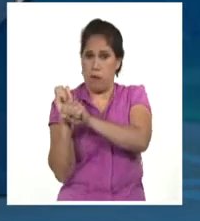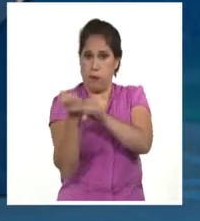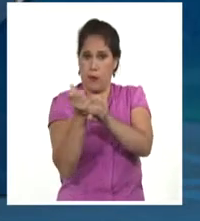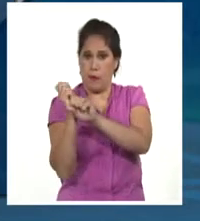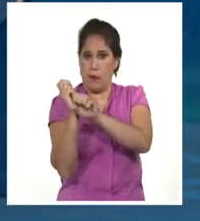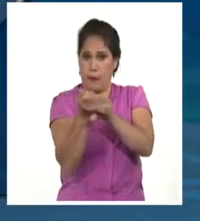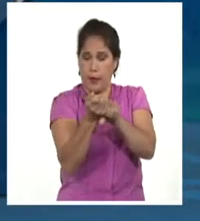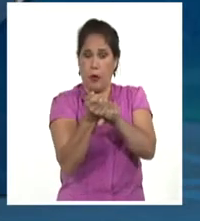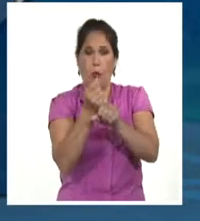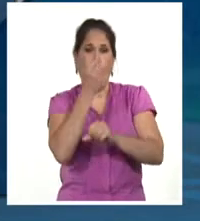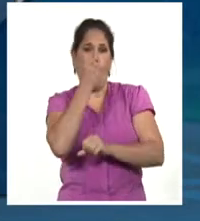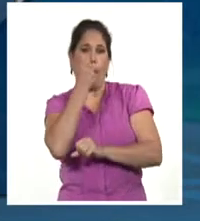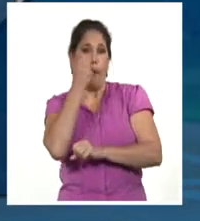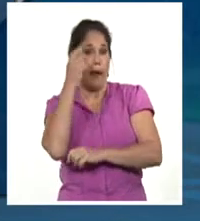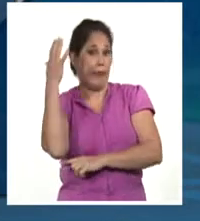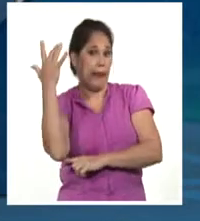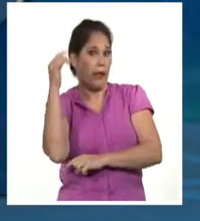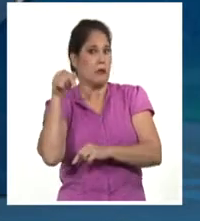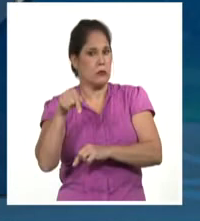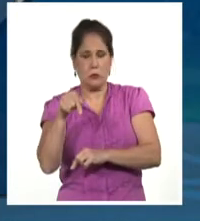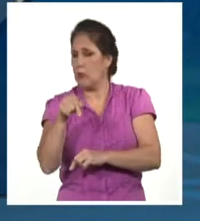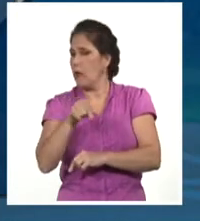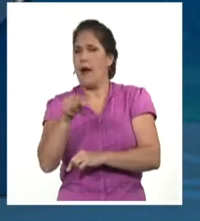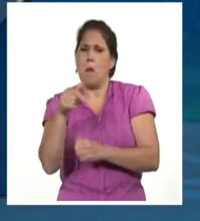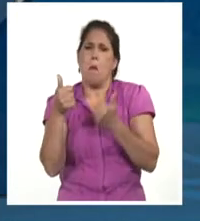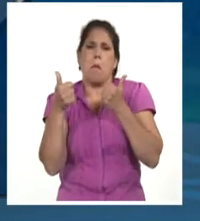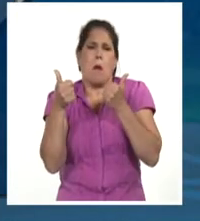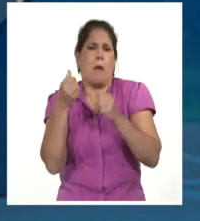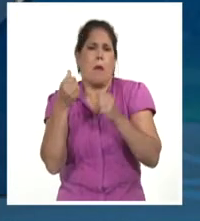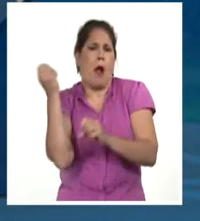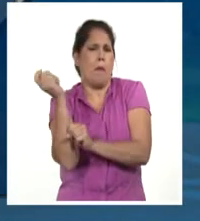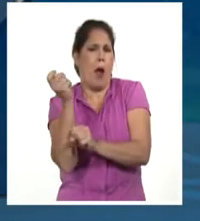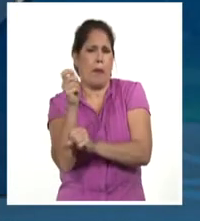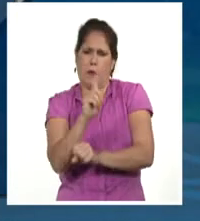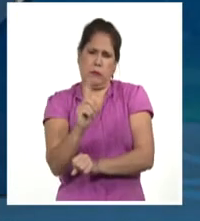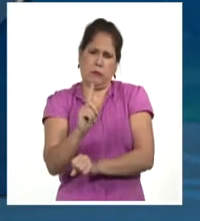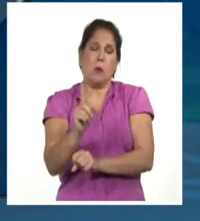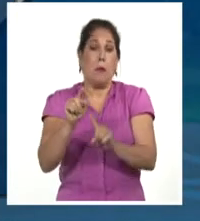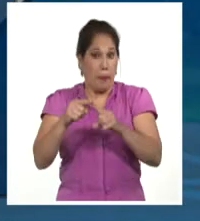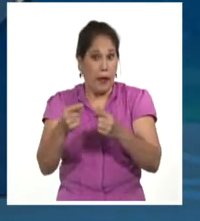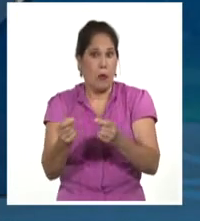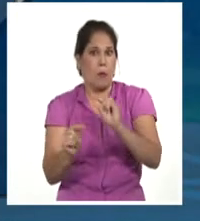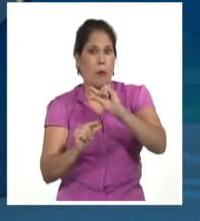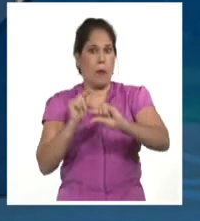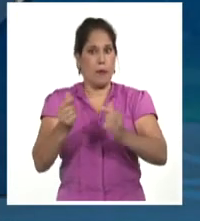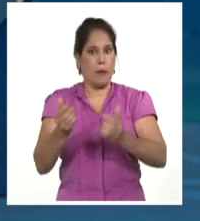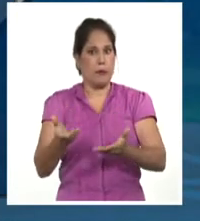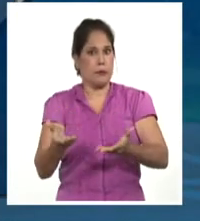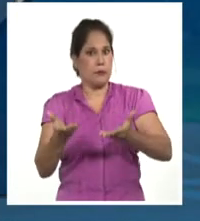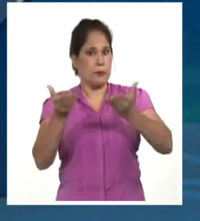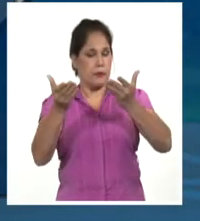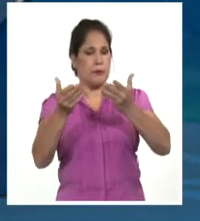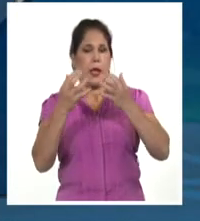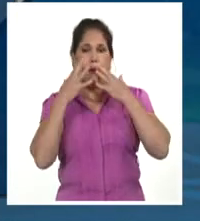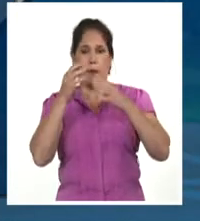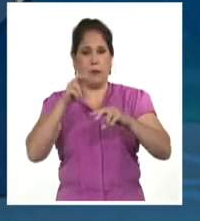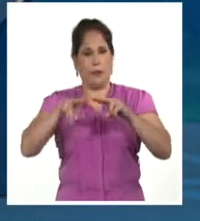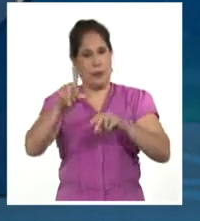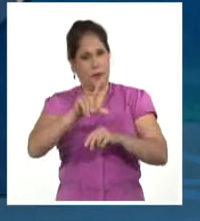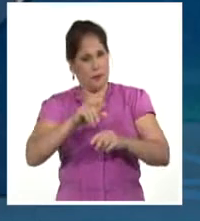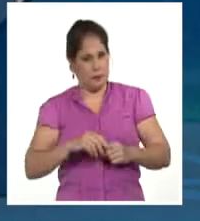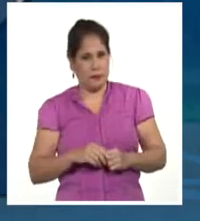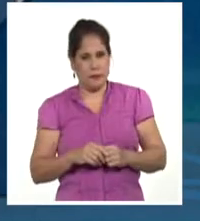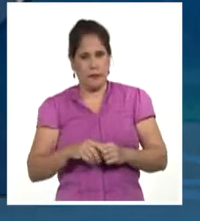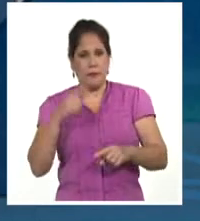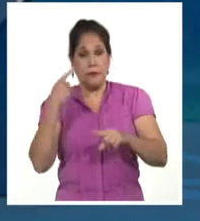el derecho de Yusmel Velázquez, que no ha tenido buenos números este año, pero es una de las principales cartas de Holguín. Por su